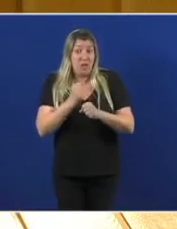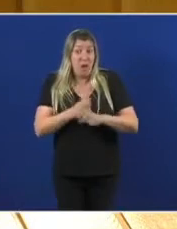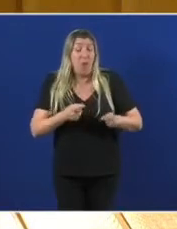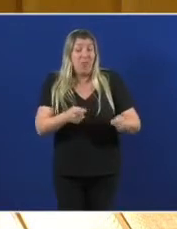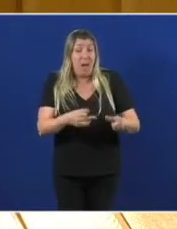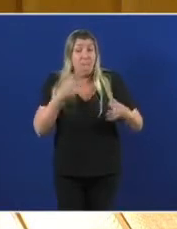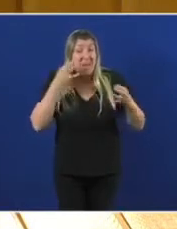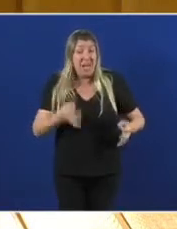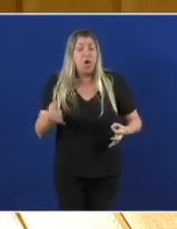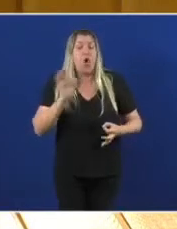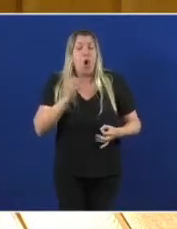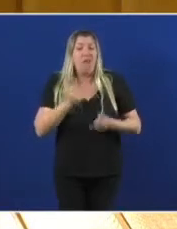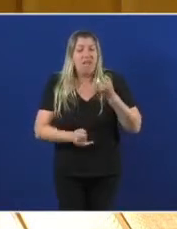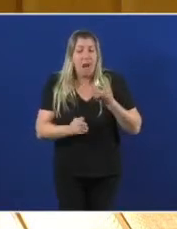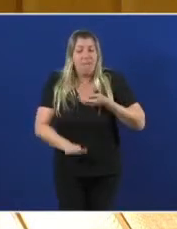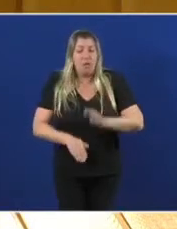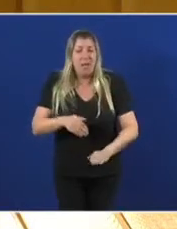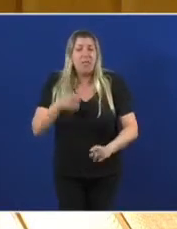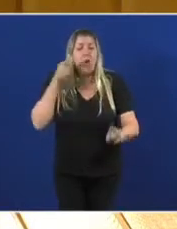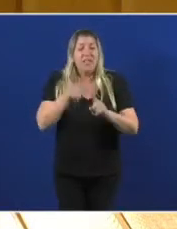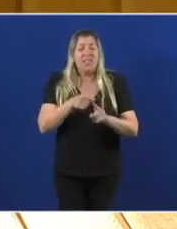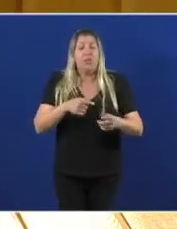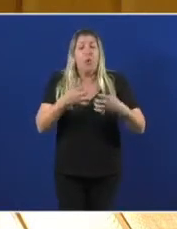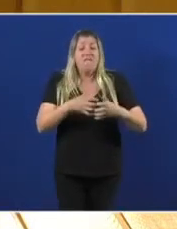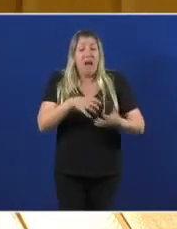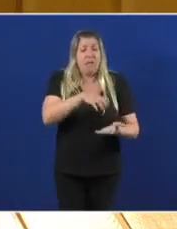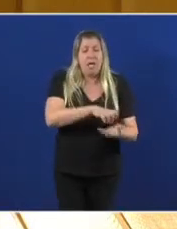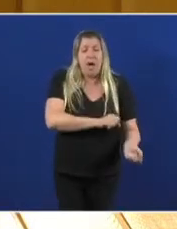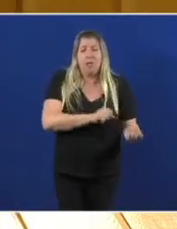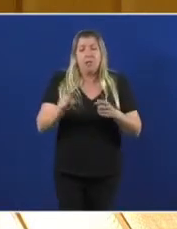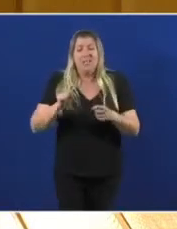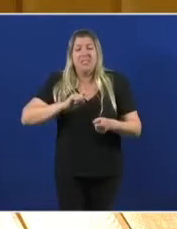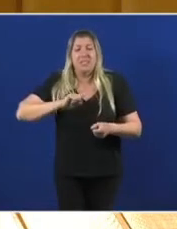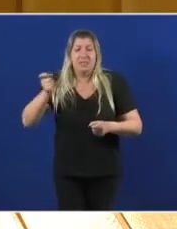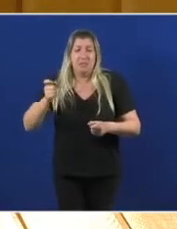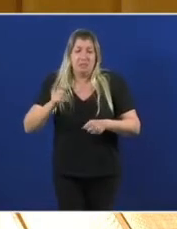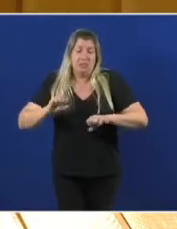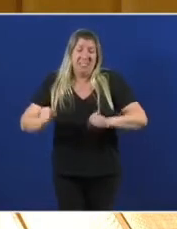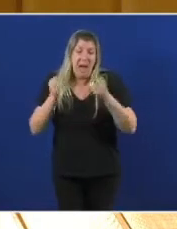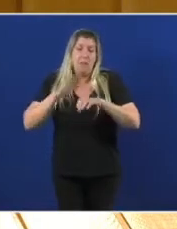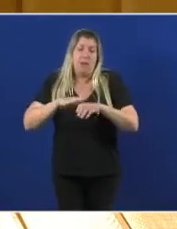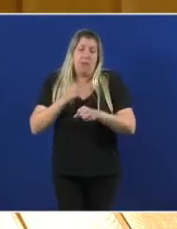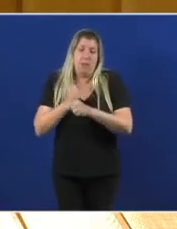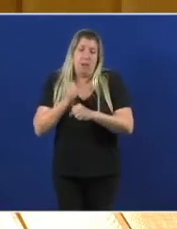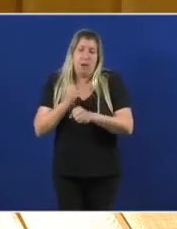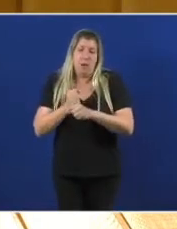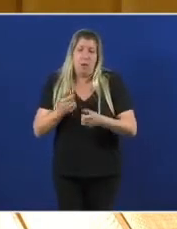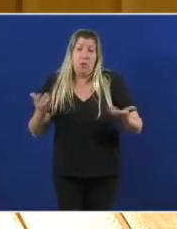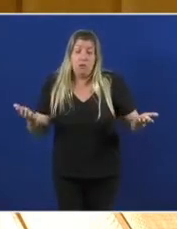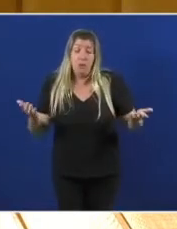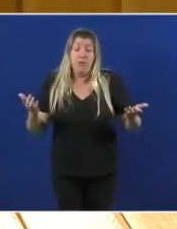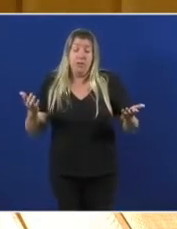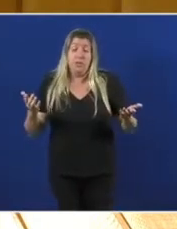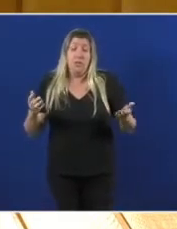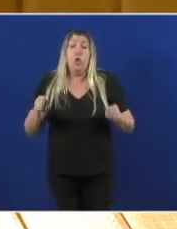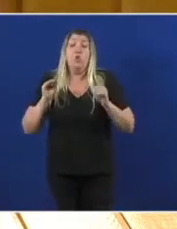mansa obra Para trasladar a fábrica E salvar o emprego Ten que escoller Señor Feijó Ou está co Consello de Administración